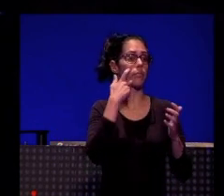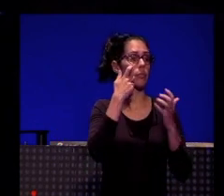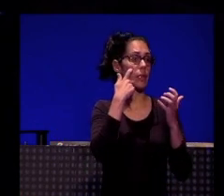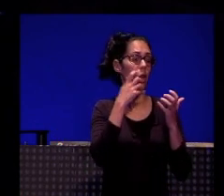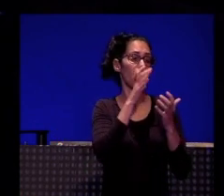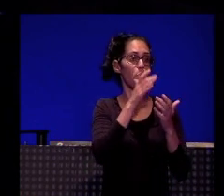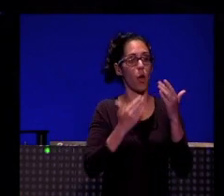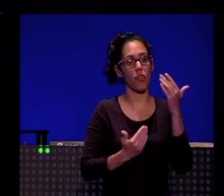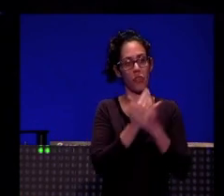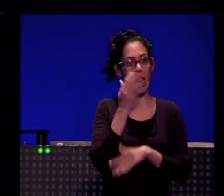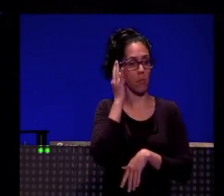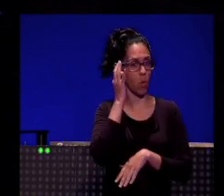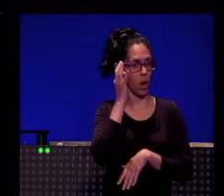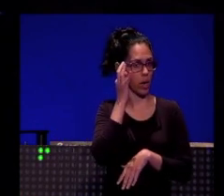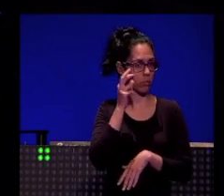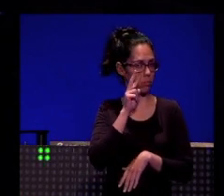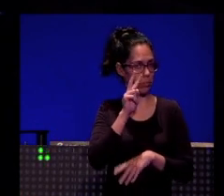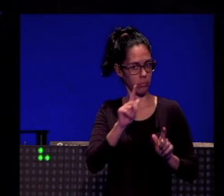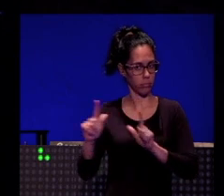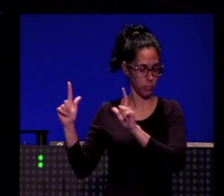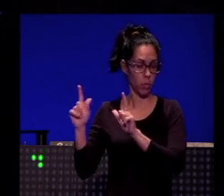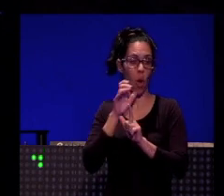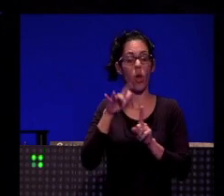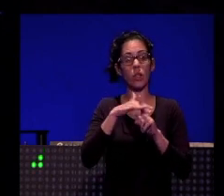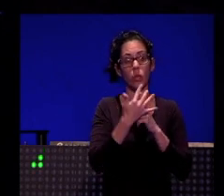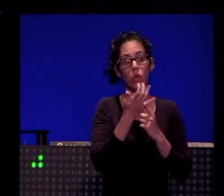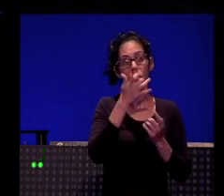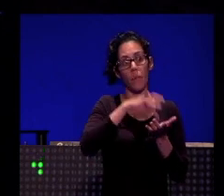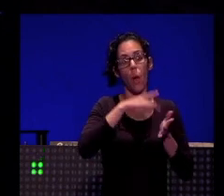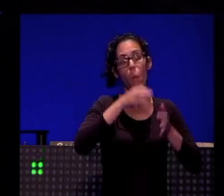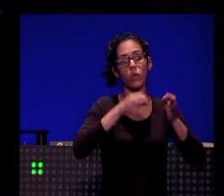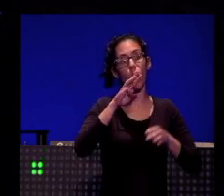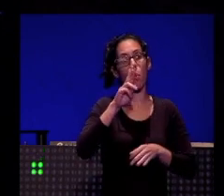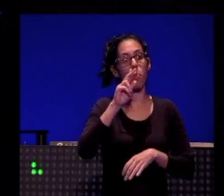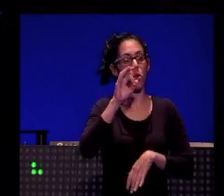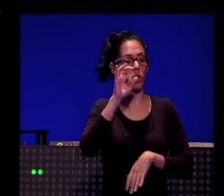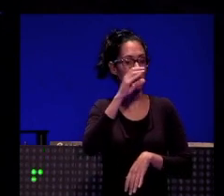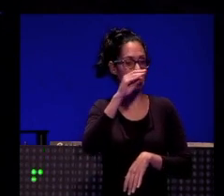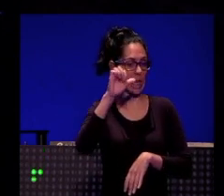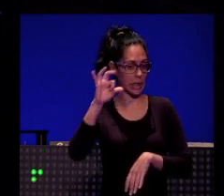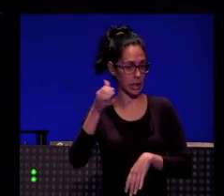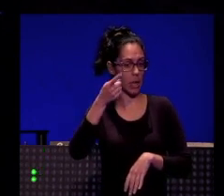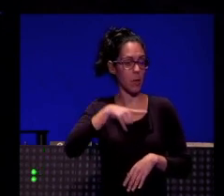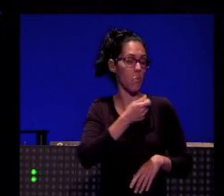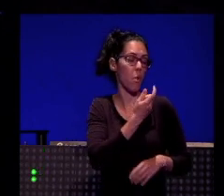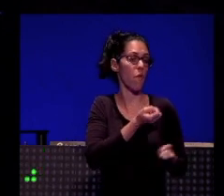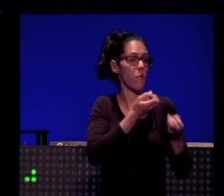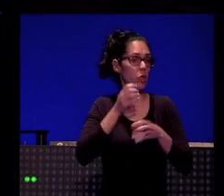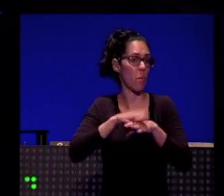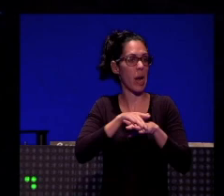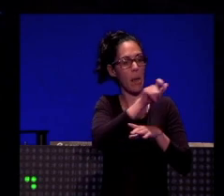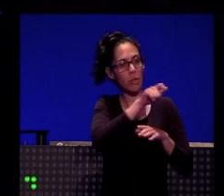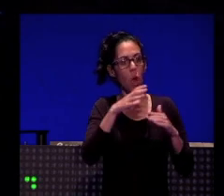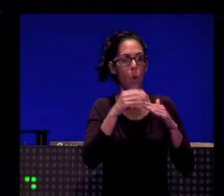Mujer, como lo podéis ver aquí, o bueno, en el caso del juicio del procés, un poco de información para que el espectador y los